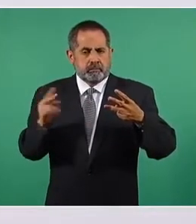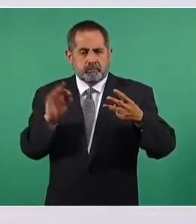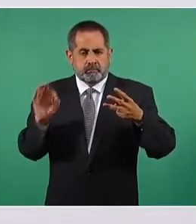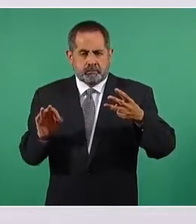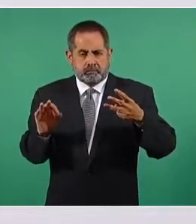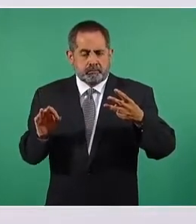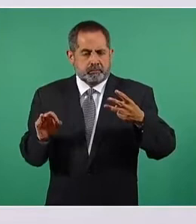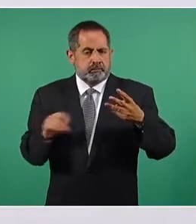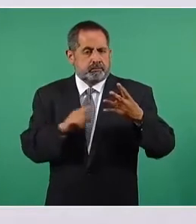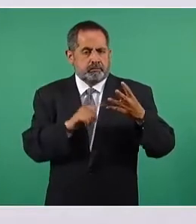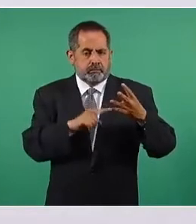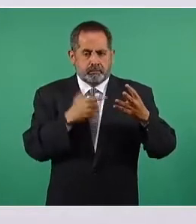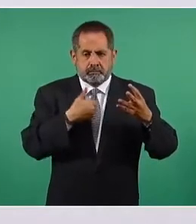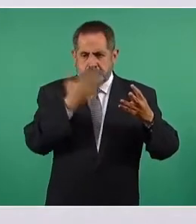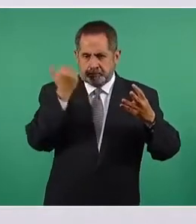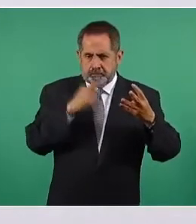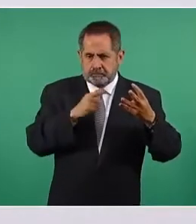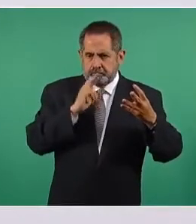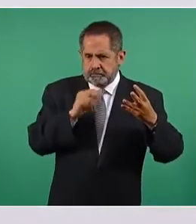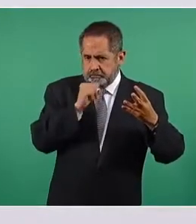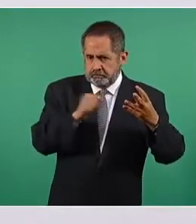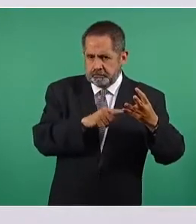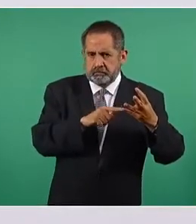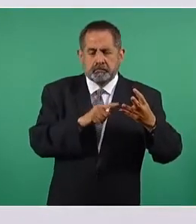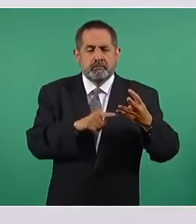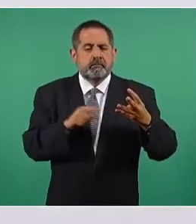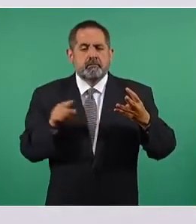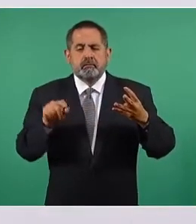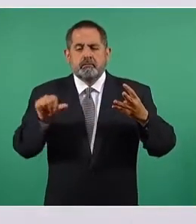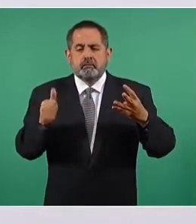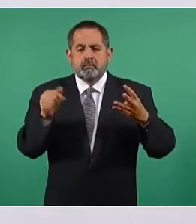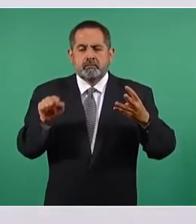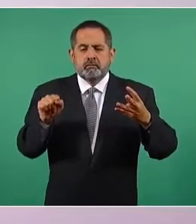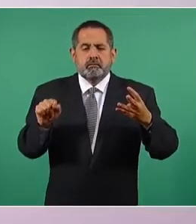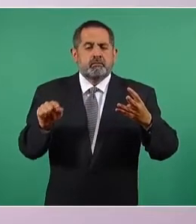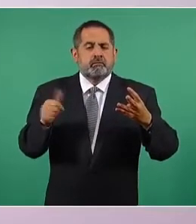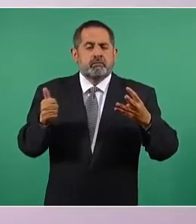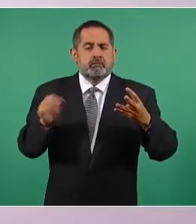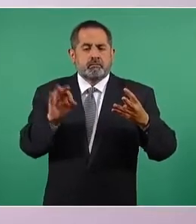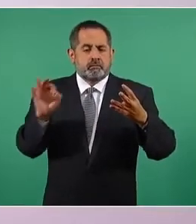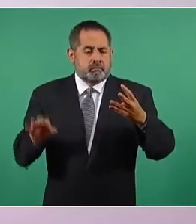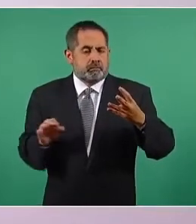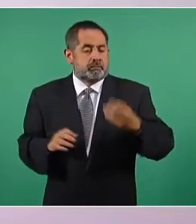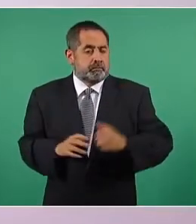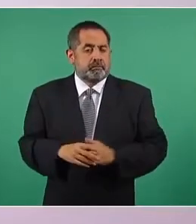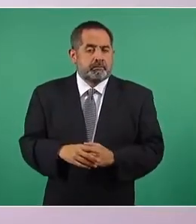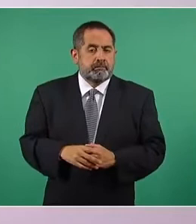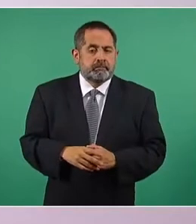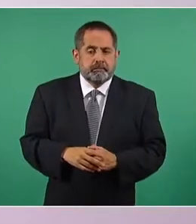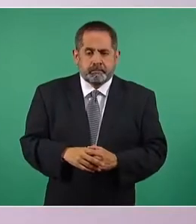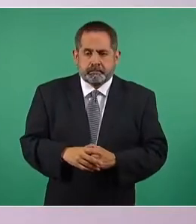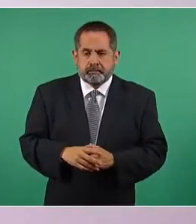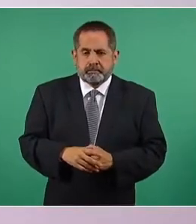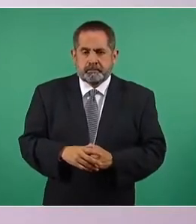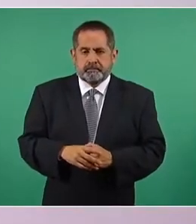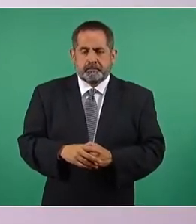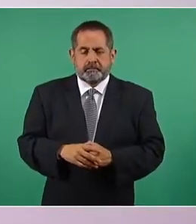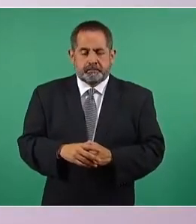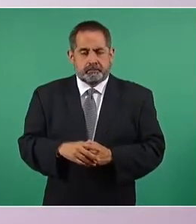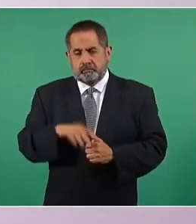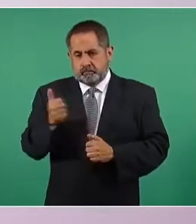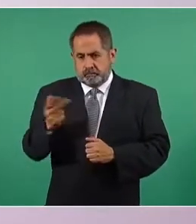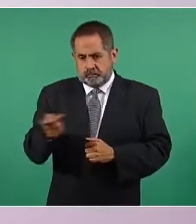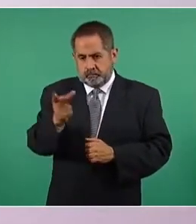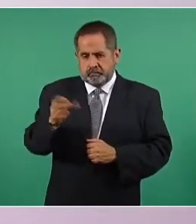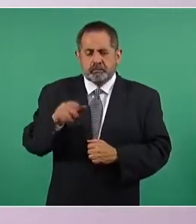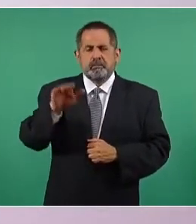por ciento, no sabe, no contestó, 11.6 por ciento. ¿Cómo cree